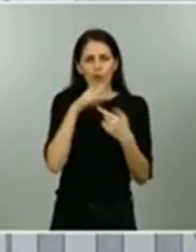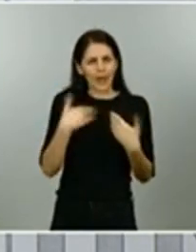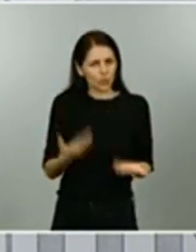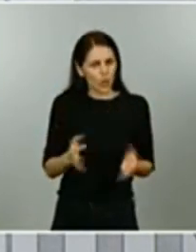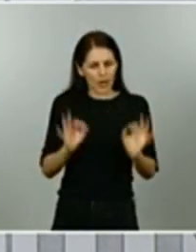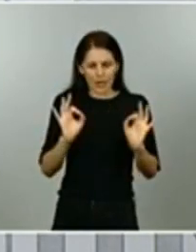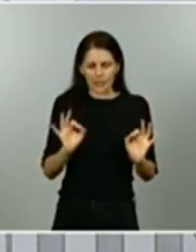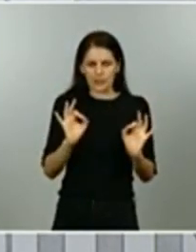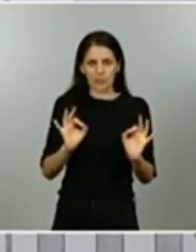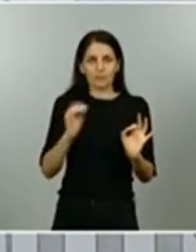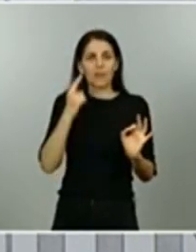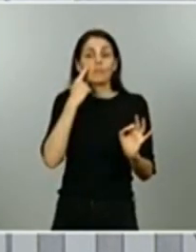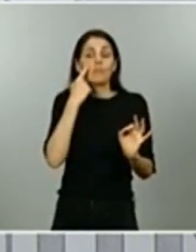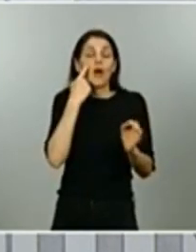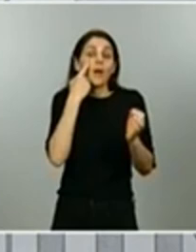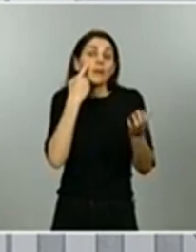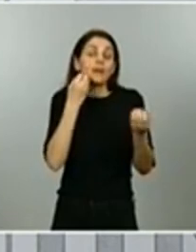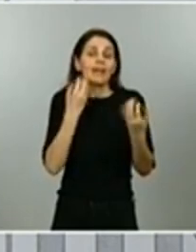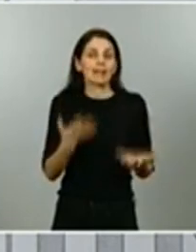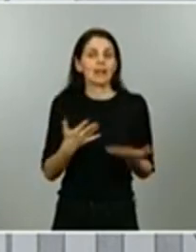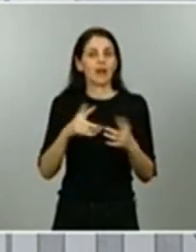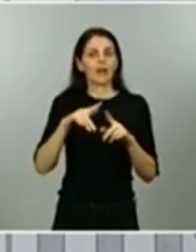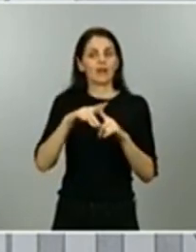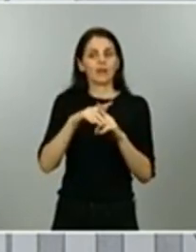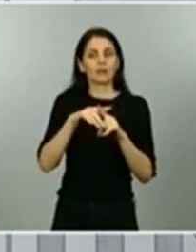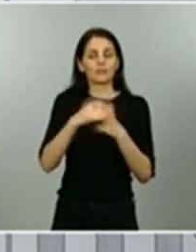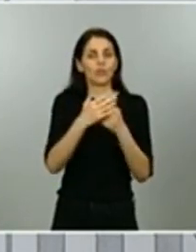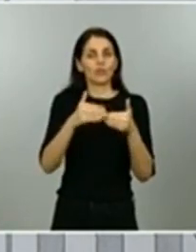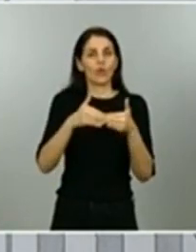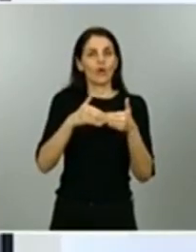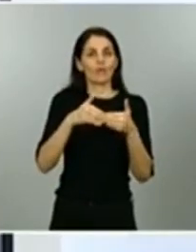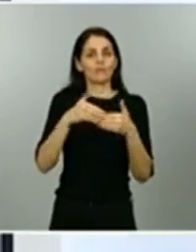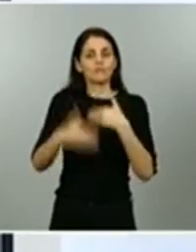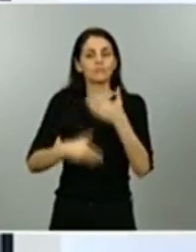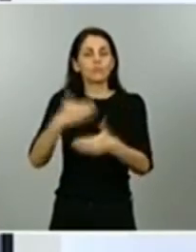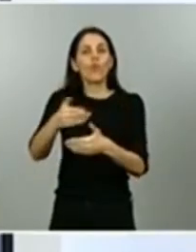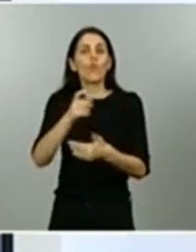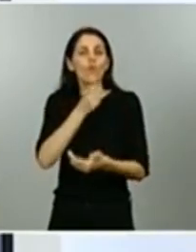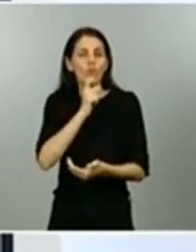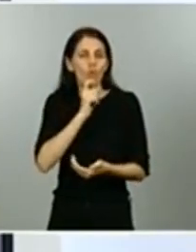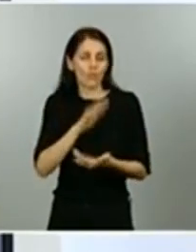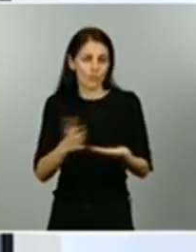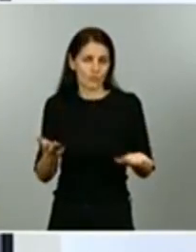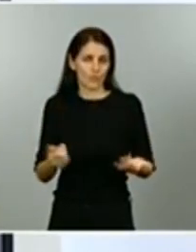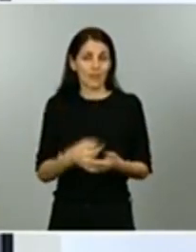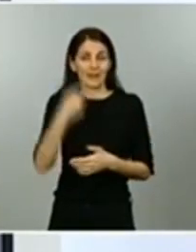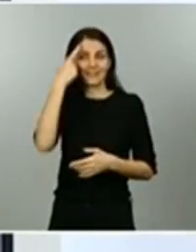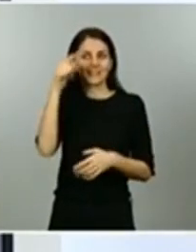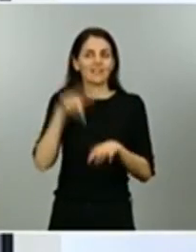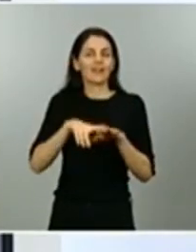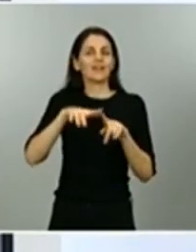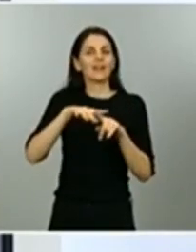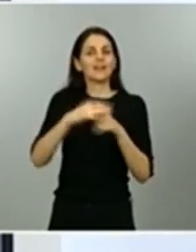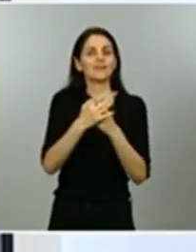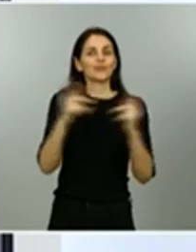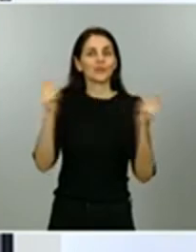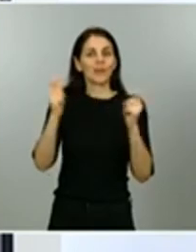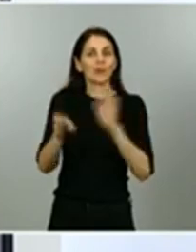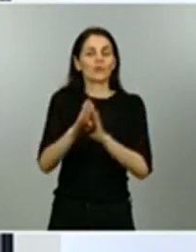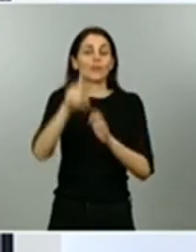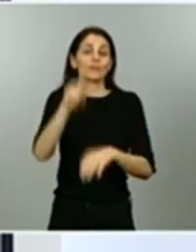punto es necesario seguir con ese instrumento si en cuanto a las mascarillas FFP2 yo creo que